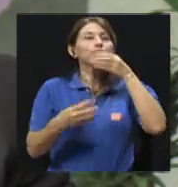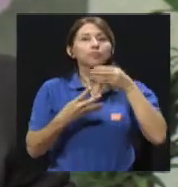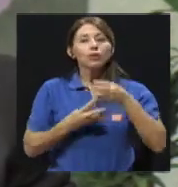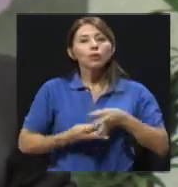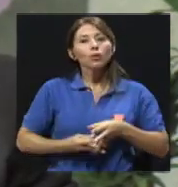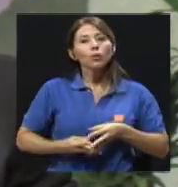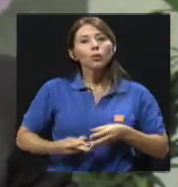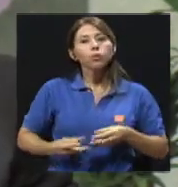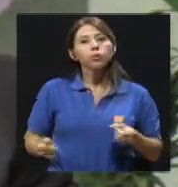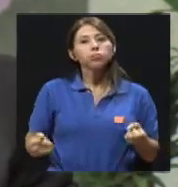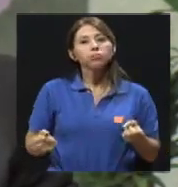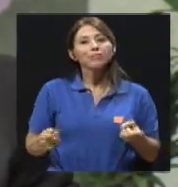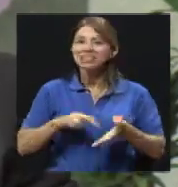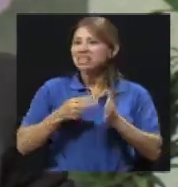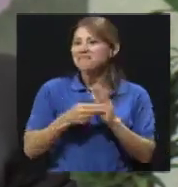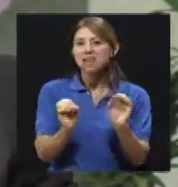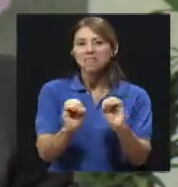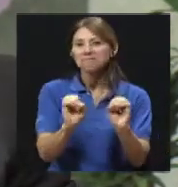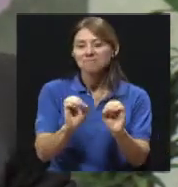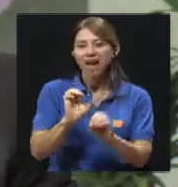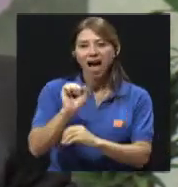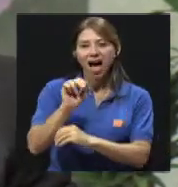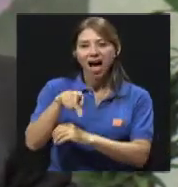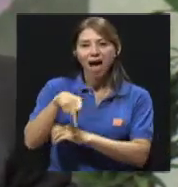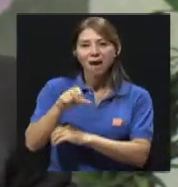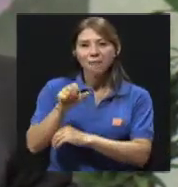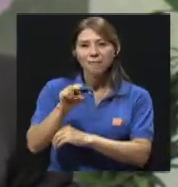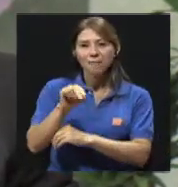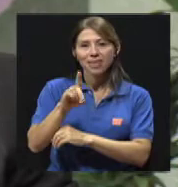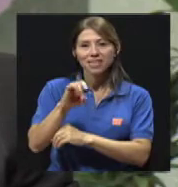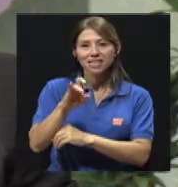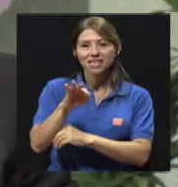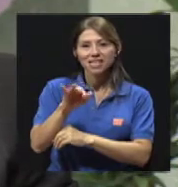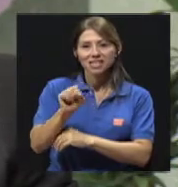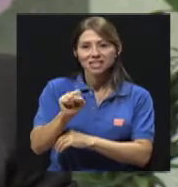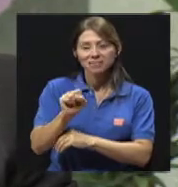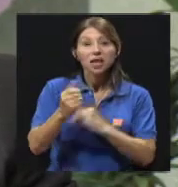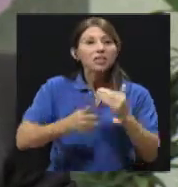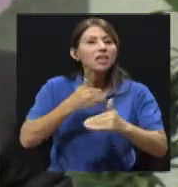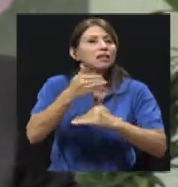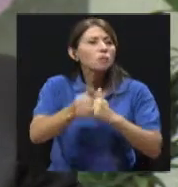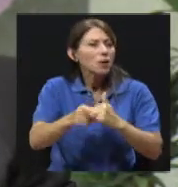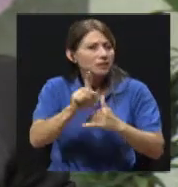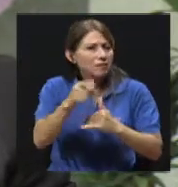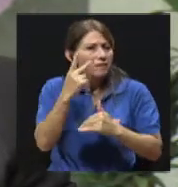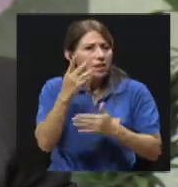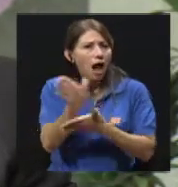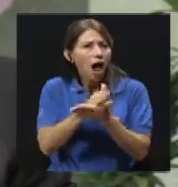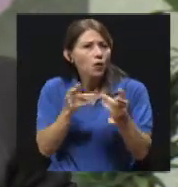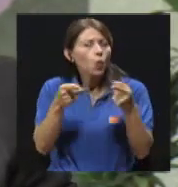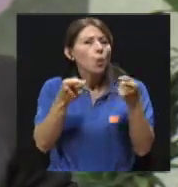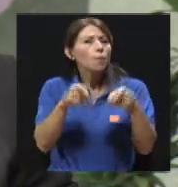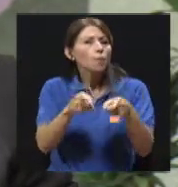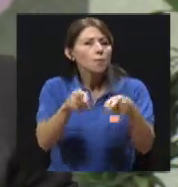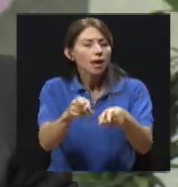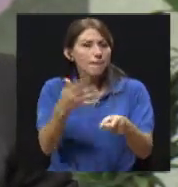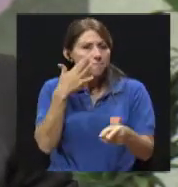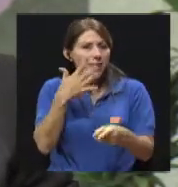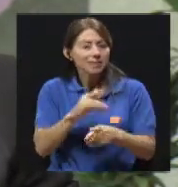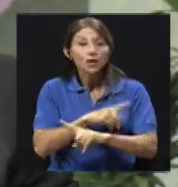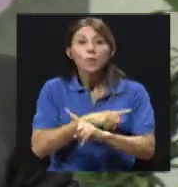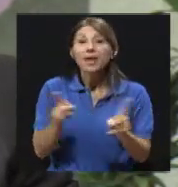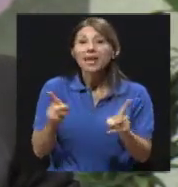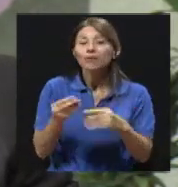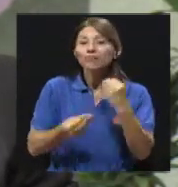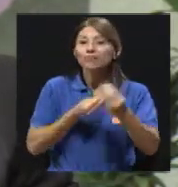prácticamente podemos desentendernos. Habría que ver a largo plazo si le repite o si vuelve a tener episodios parecidos que ya habría que estudiar. Pero